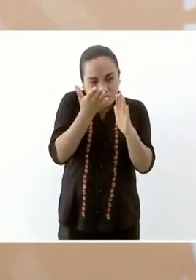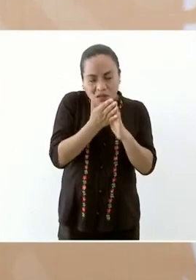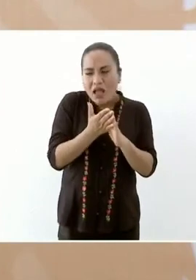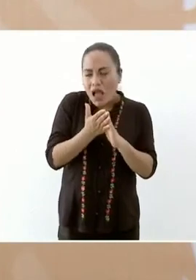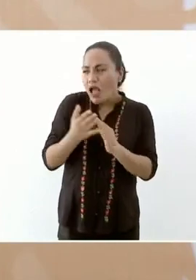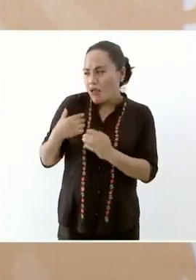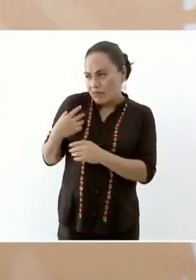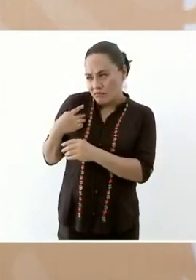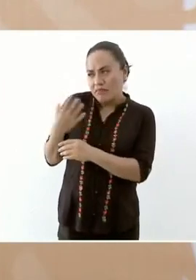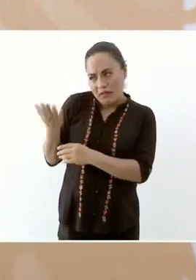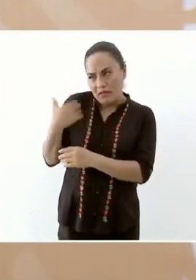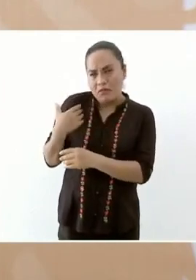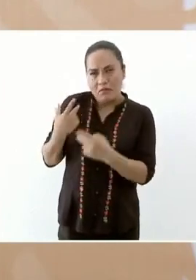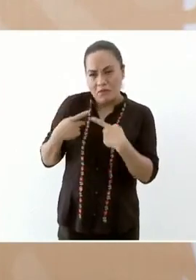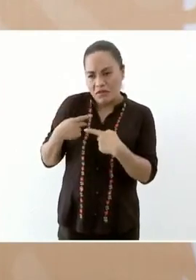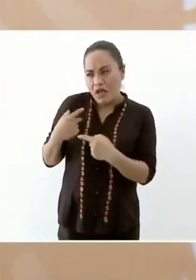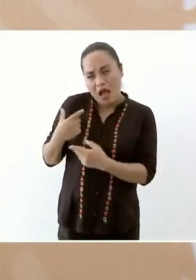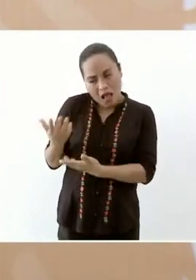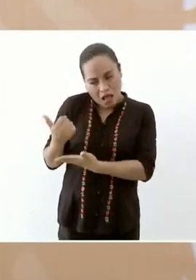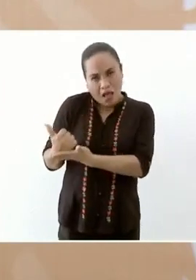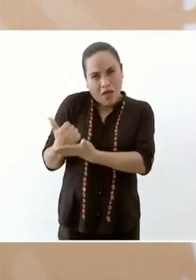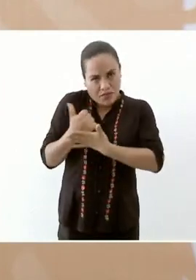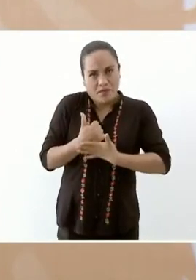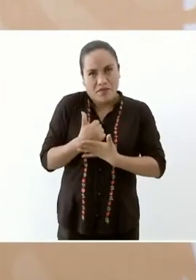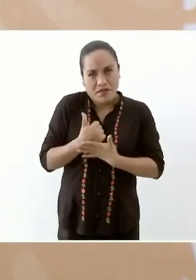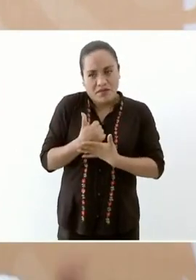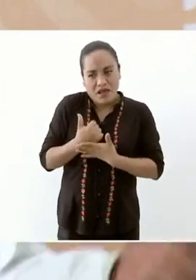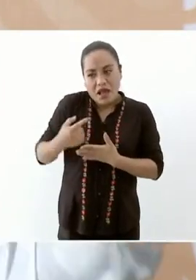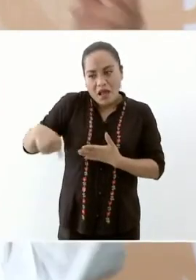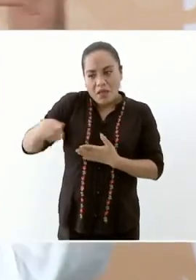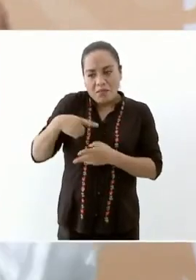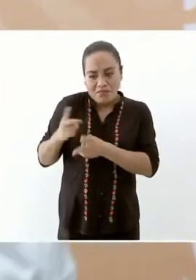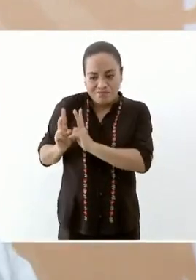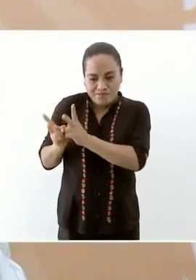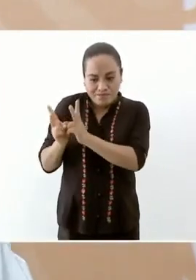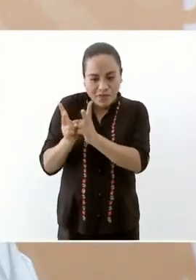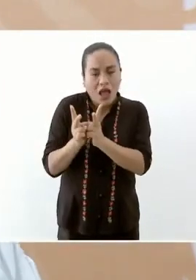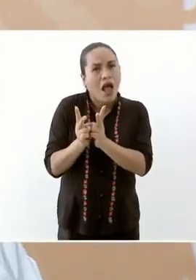casi iba toda la comunidad a trabajar